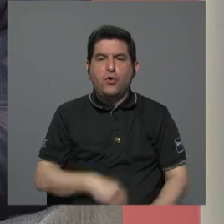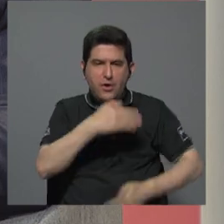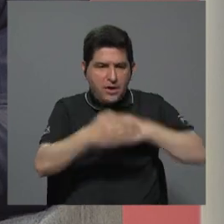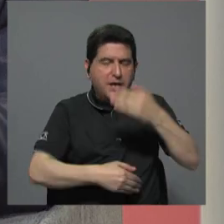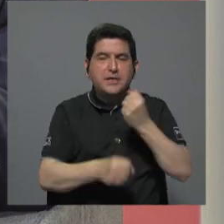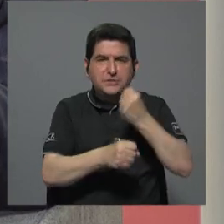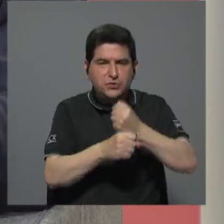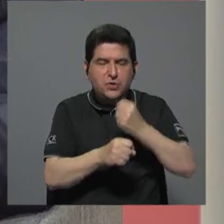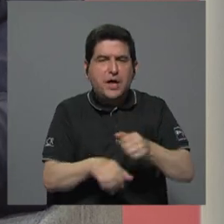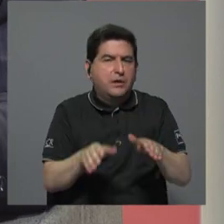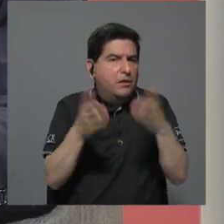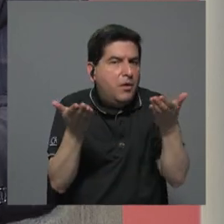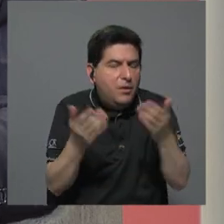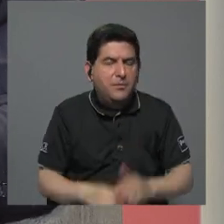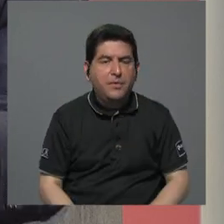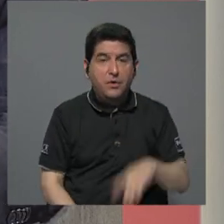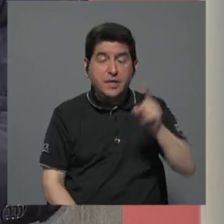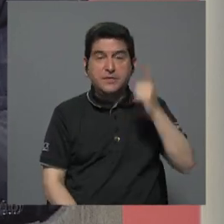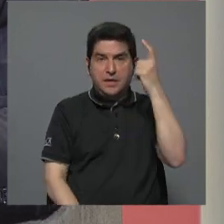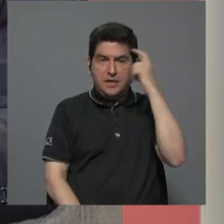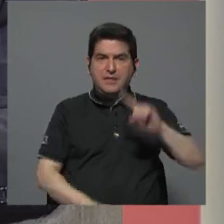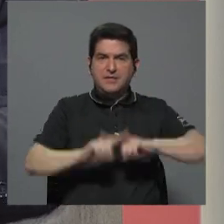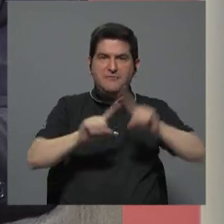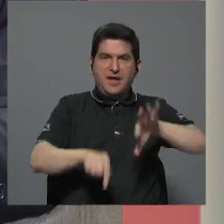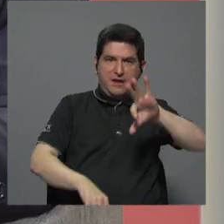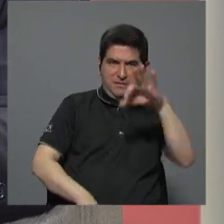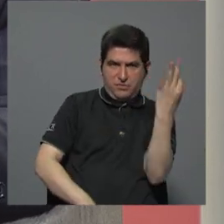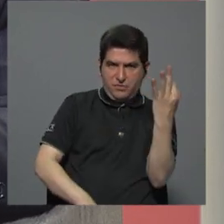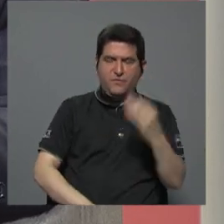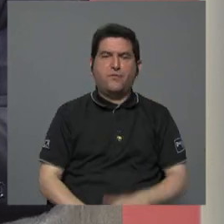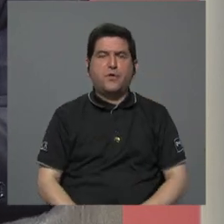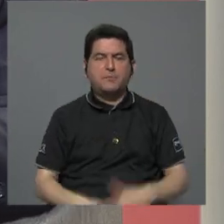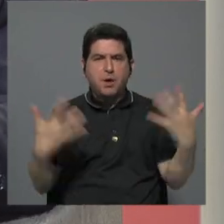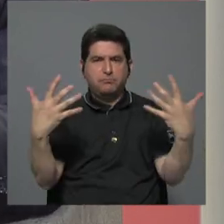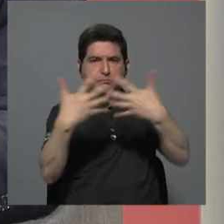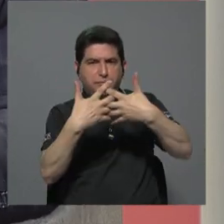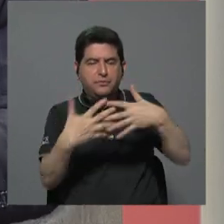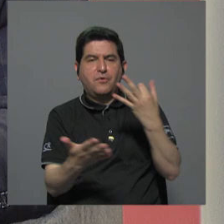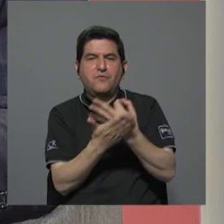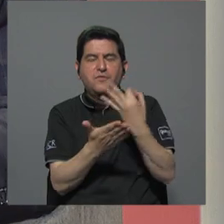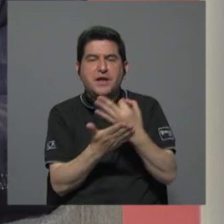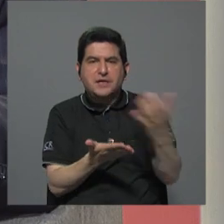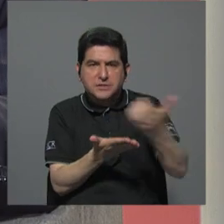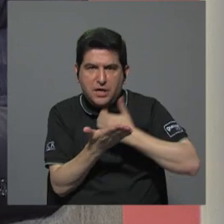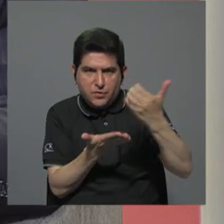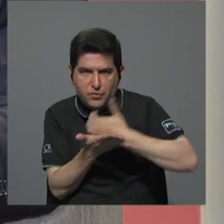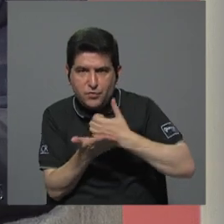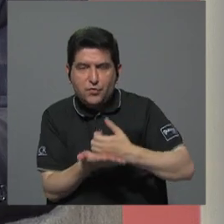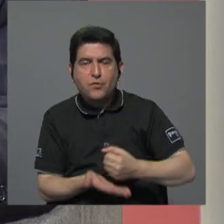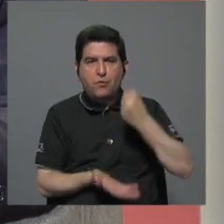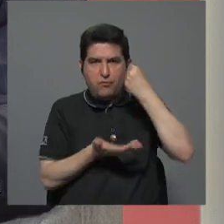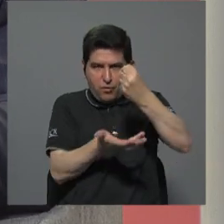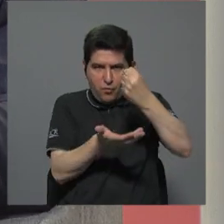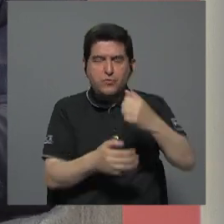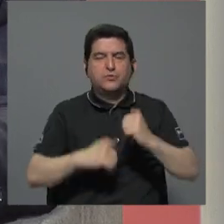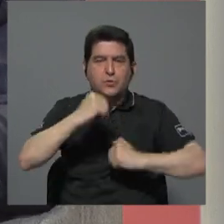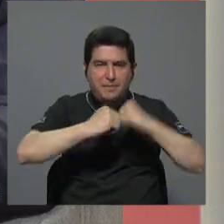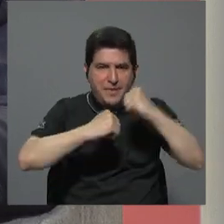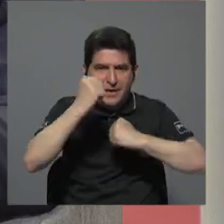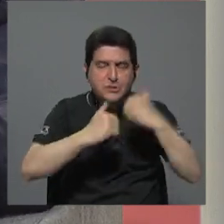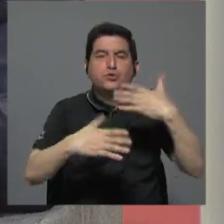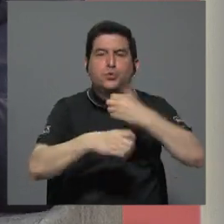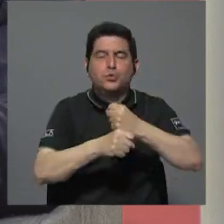obras de este tipo. Y se necesita pensar en otras formas también complementarias de financiar recursos o de financiar obras de infraestructura.